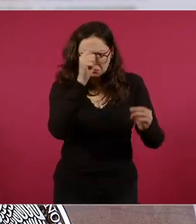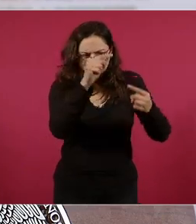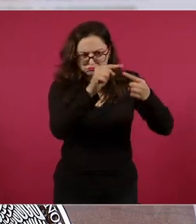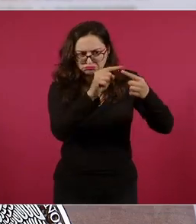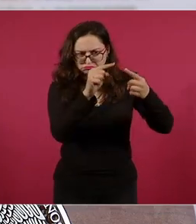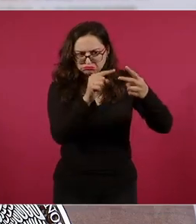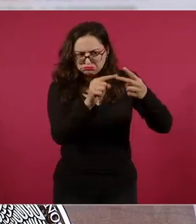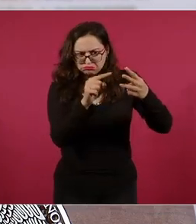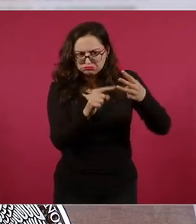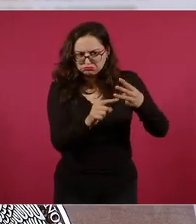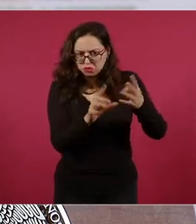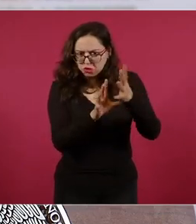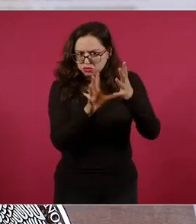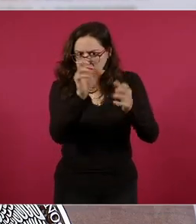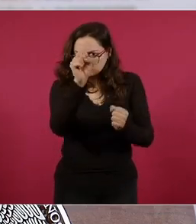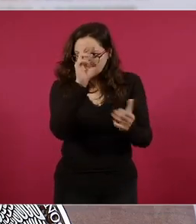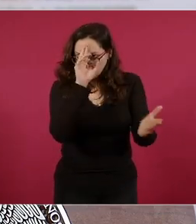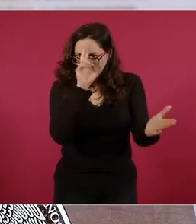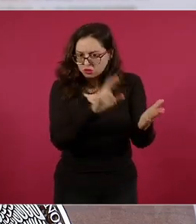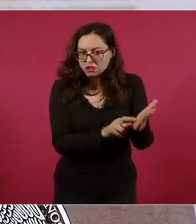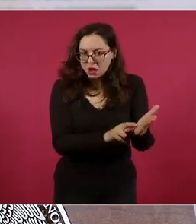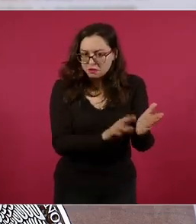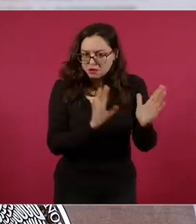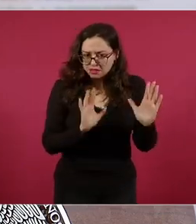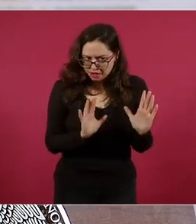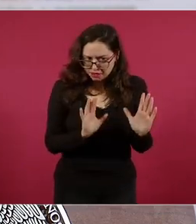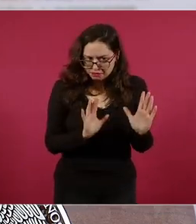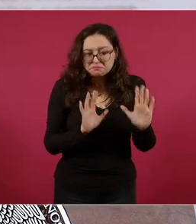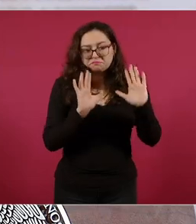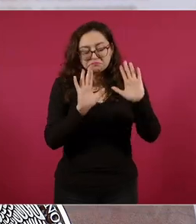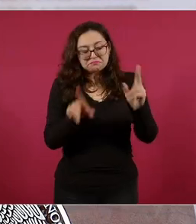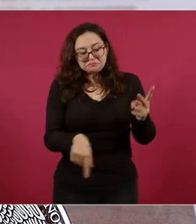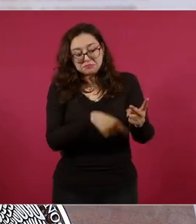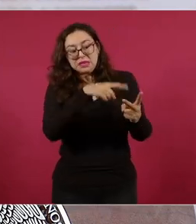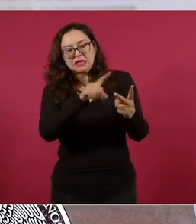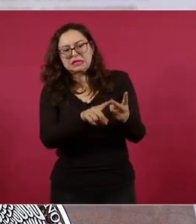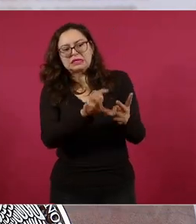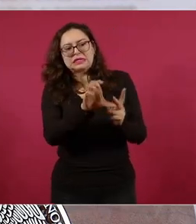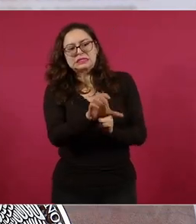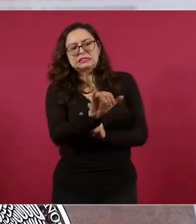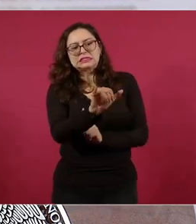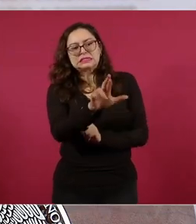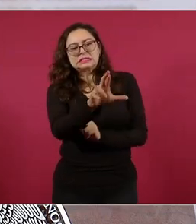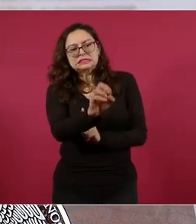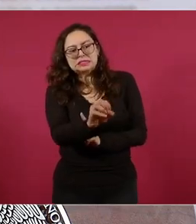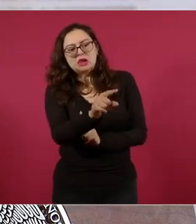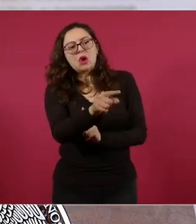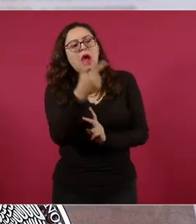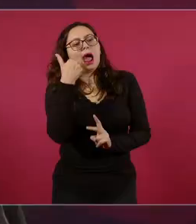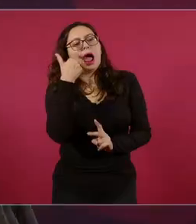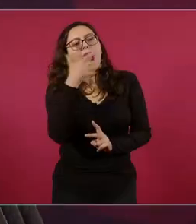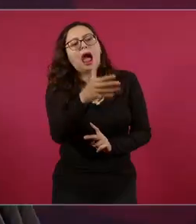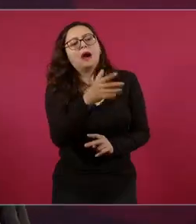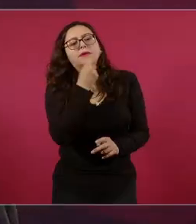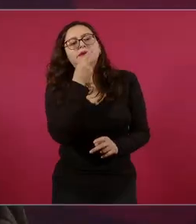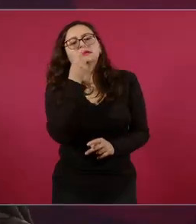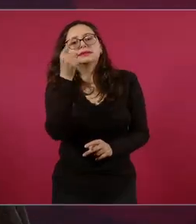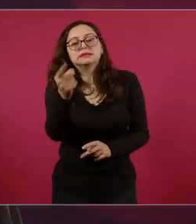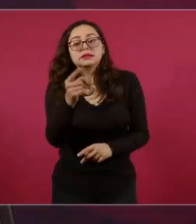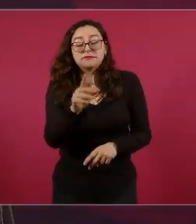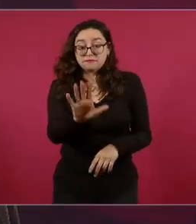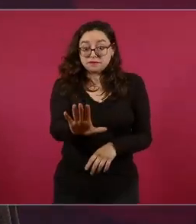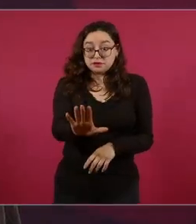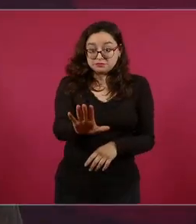diciendo que se aplica la Constitución, pero cuando el presidente envió la primera iniciativa, donde se